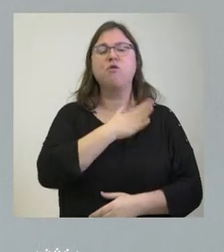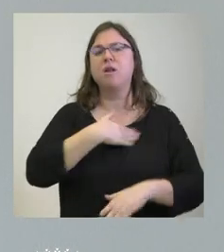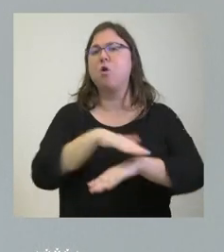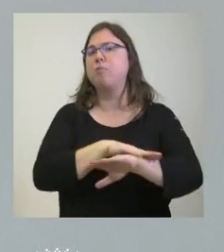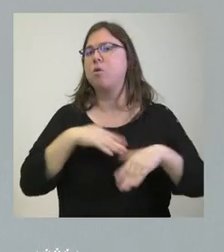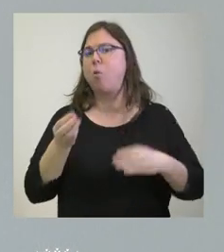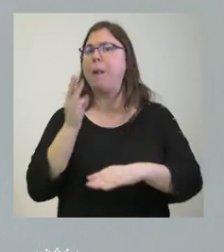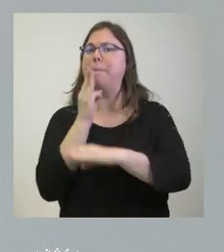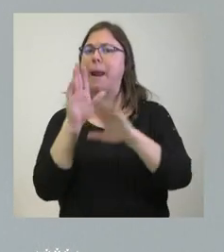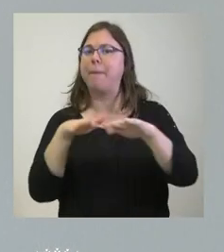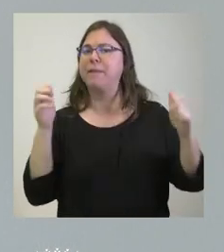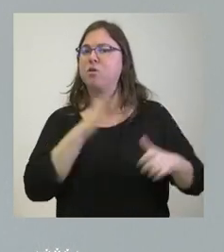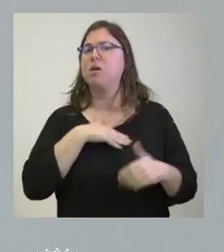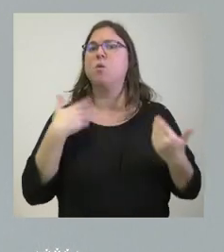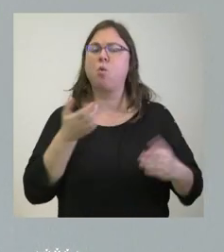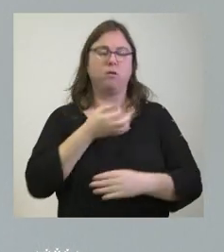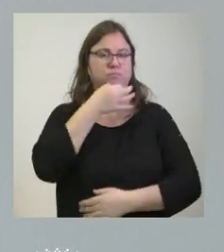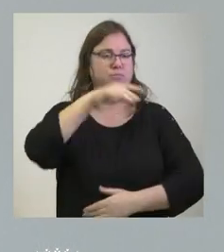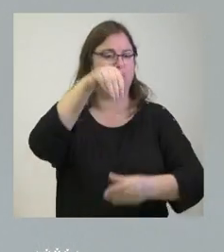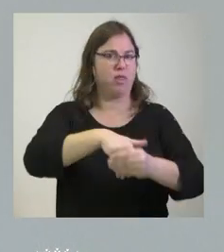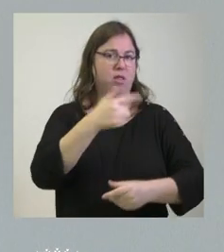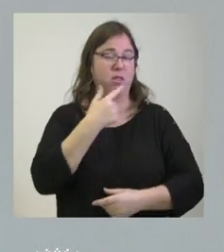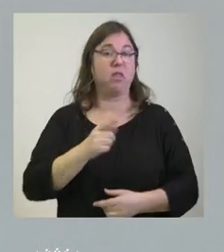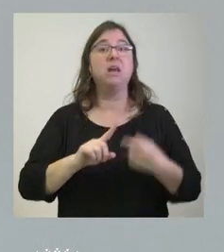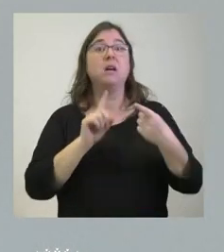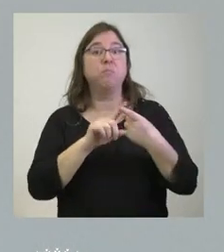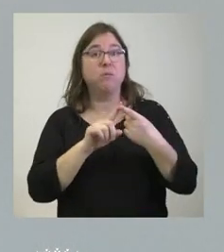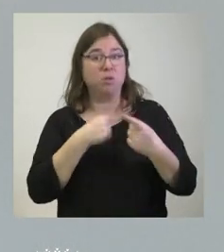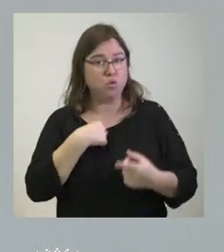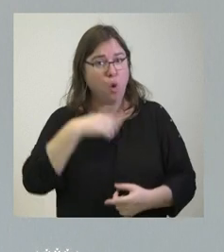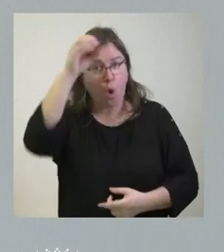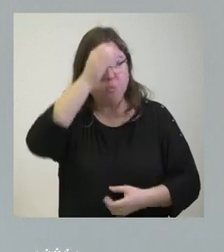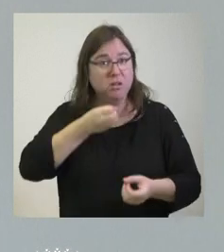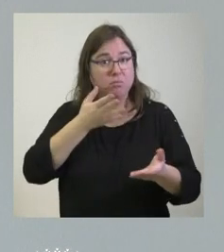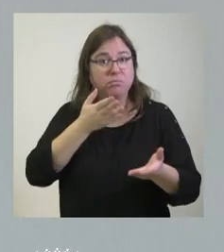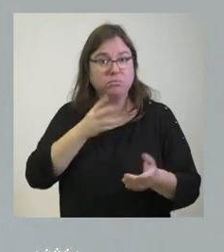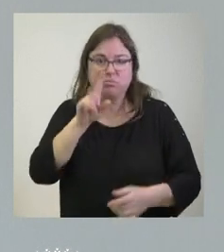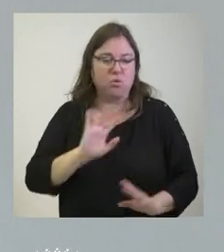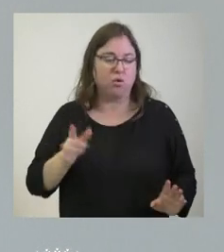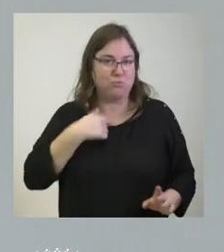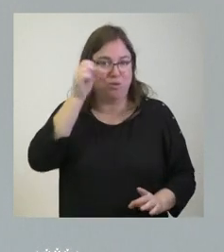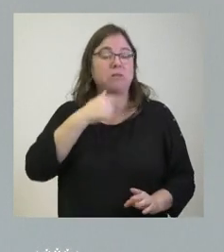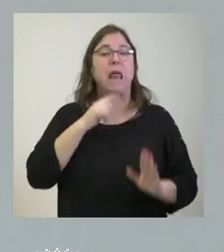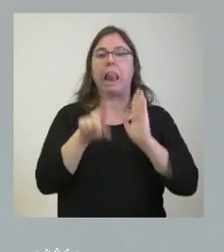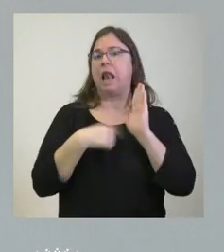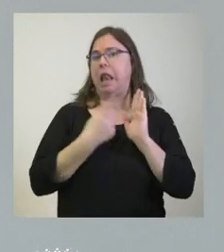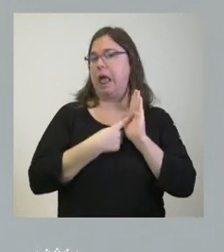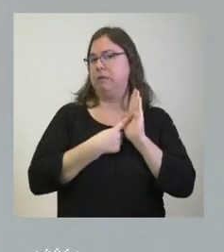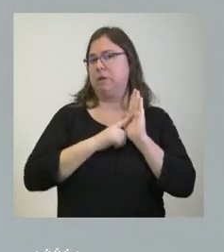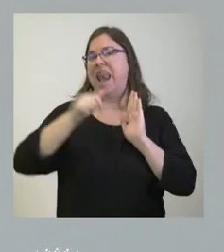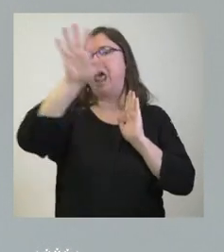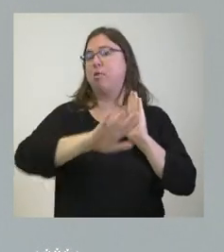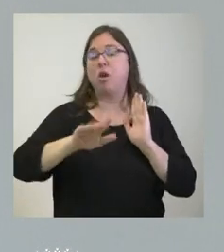parlamento querían y sobre el primer aspecto no se trata de que yo le dé mi opinión se trata de que hay una ley es una ley nacional y nosotros las leyes